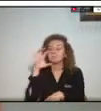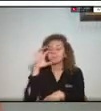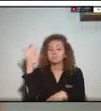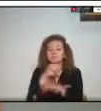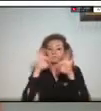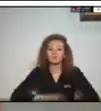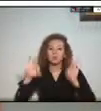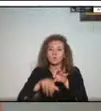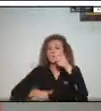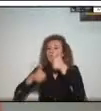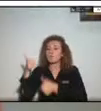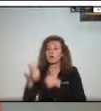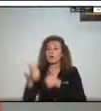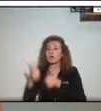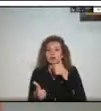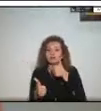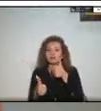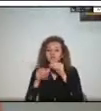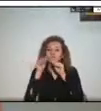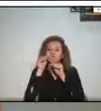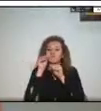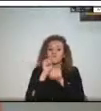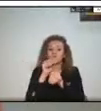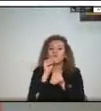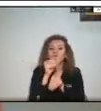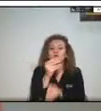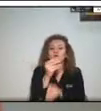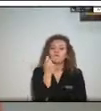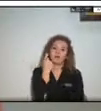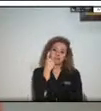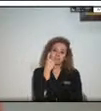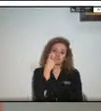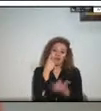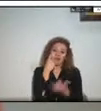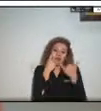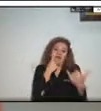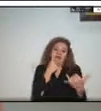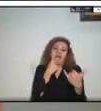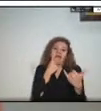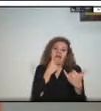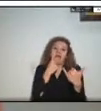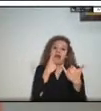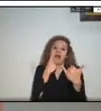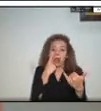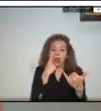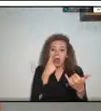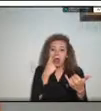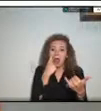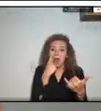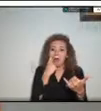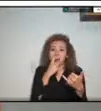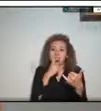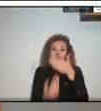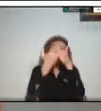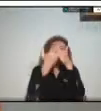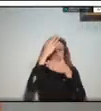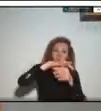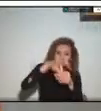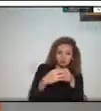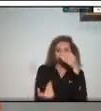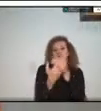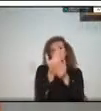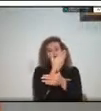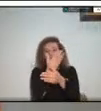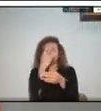especialmente ahora que empezó que empezó periodo digamos administrativo no nuevas elecciones y todos estos digamos que